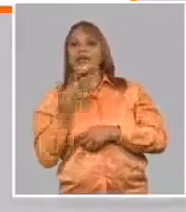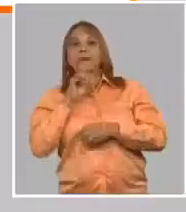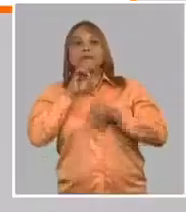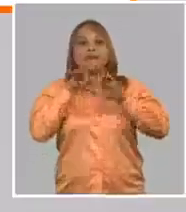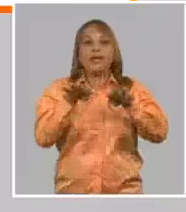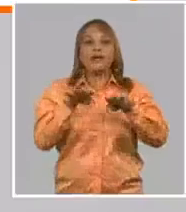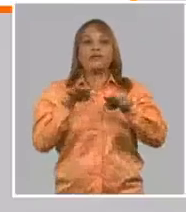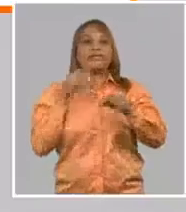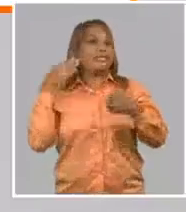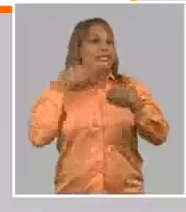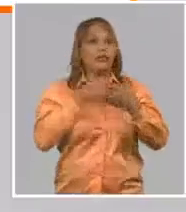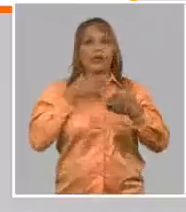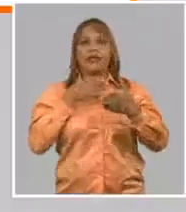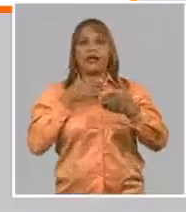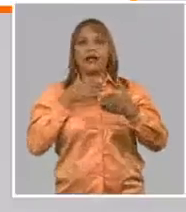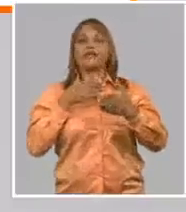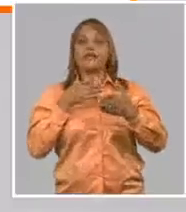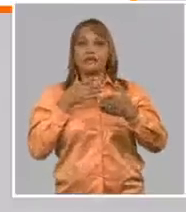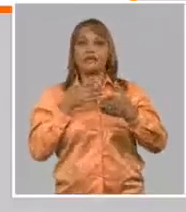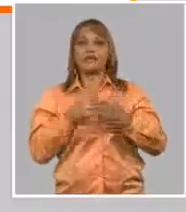atacan con esta respuesta primaria.